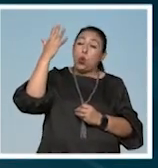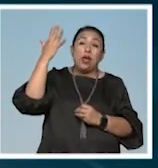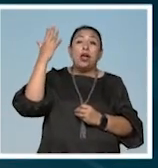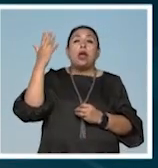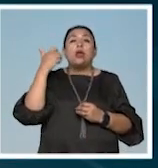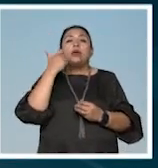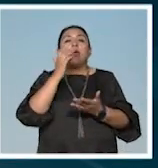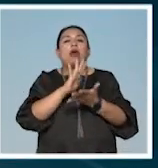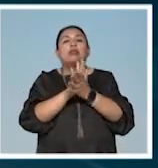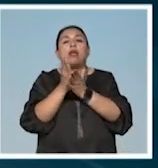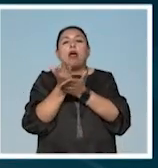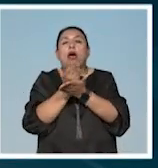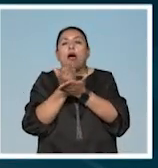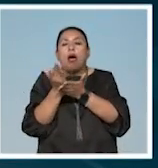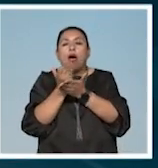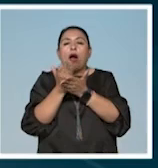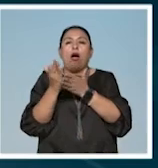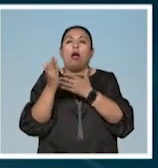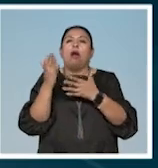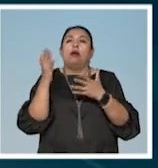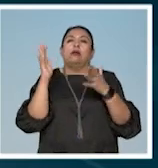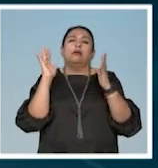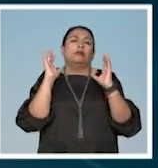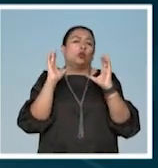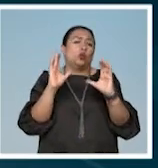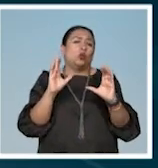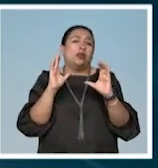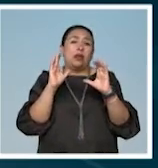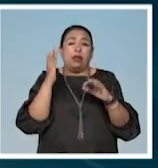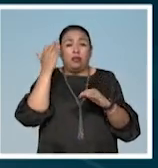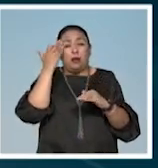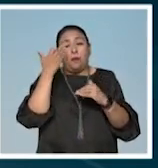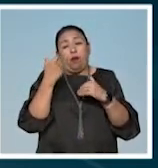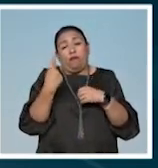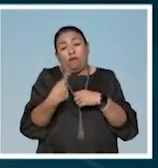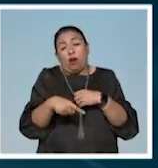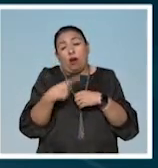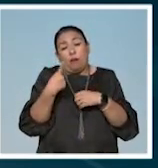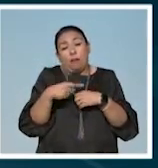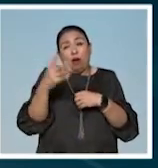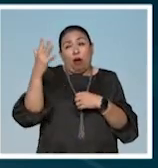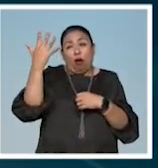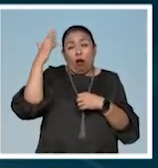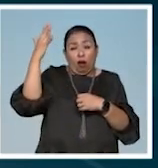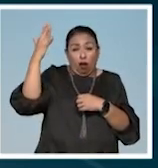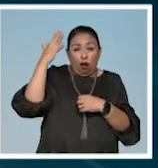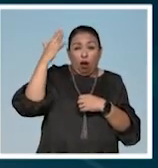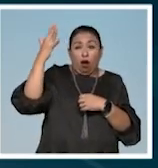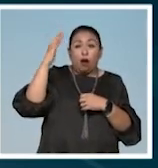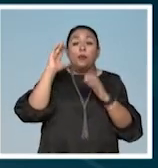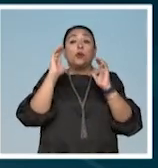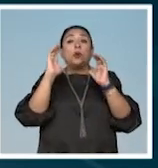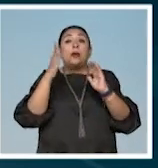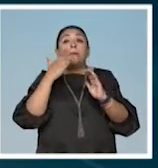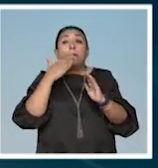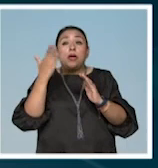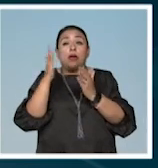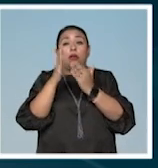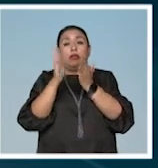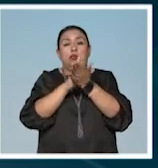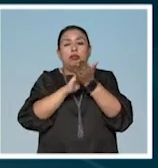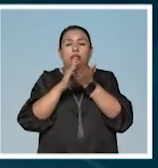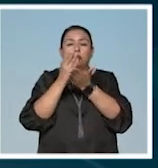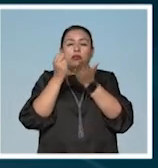bronceados, las playas, es un periodo prolongado de tiempo, hay que cuidarse bien, hay que ponerse